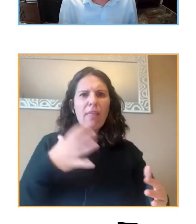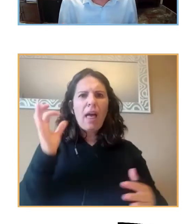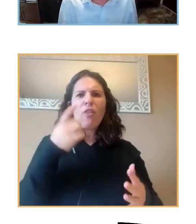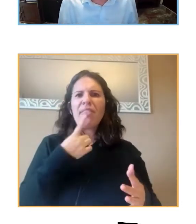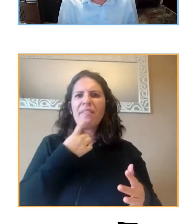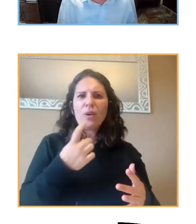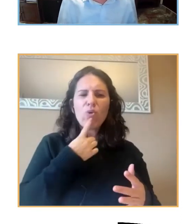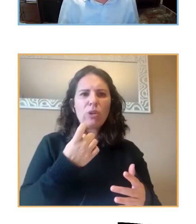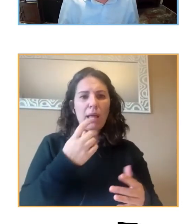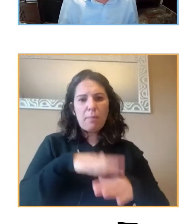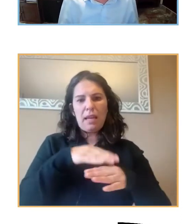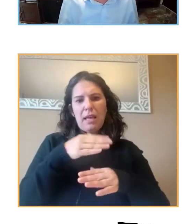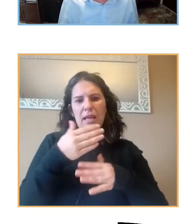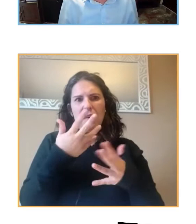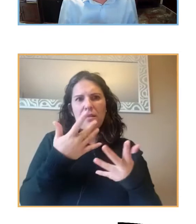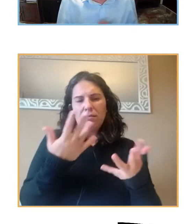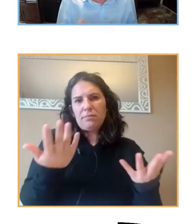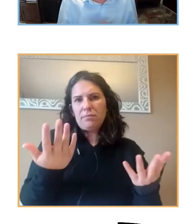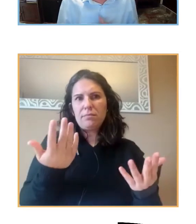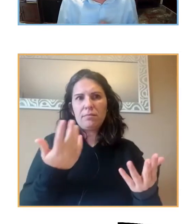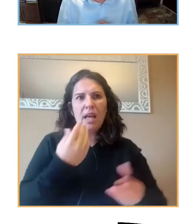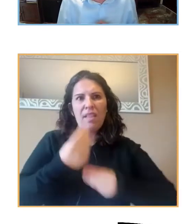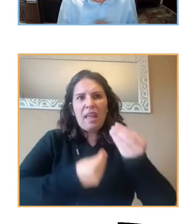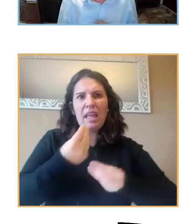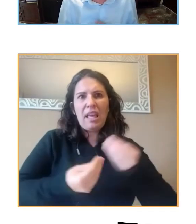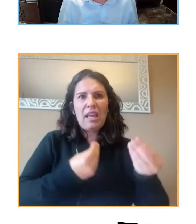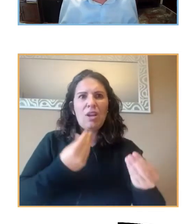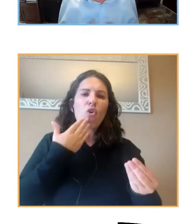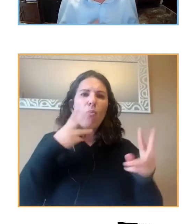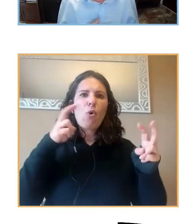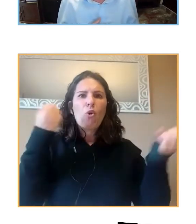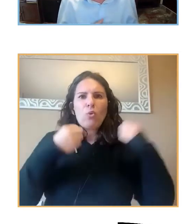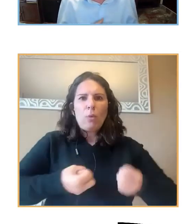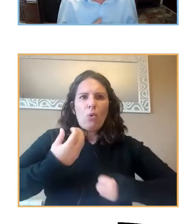hora de realizar estas conductas.